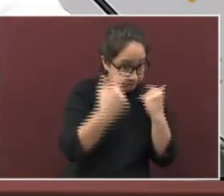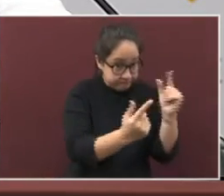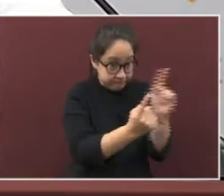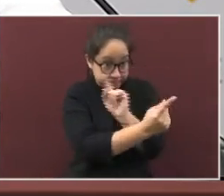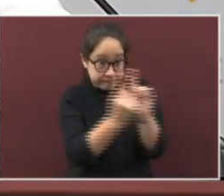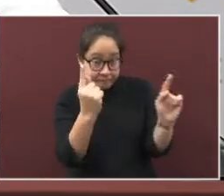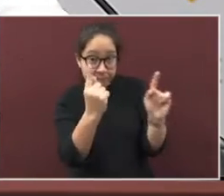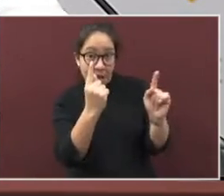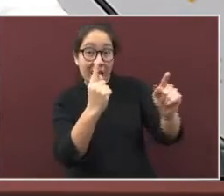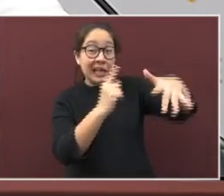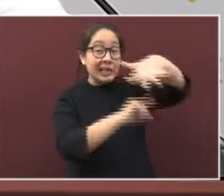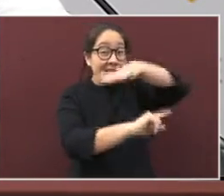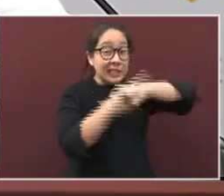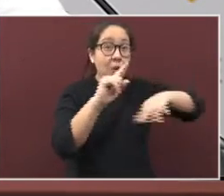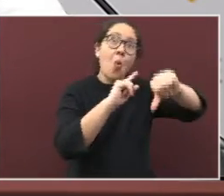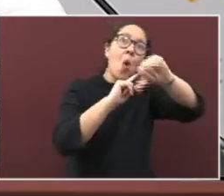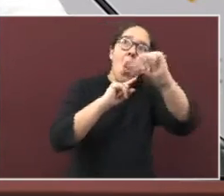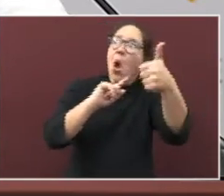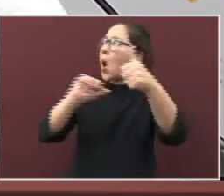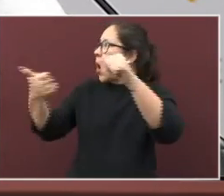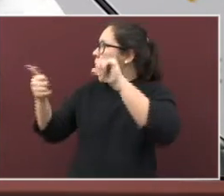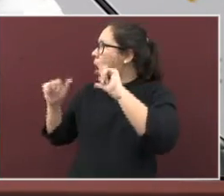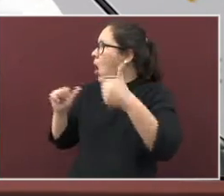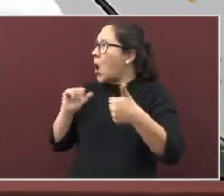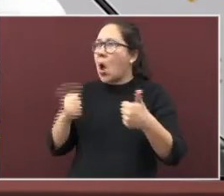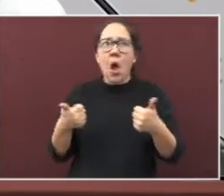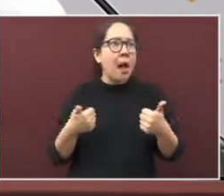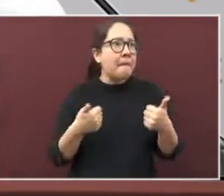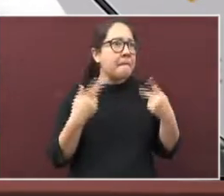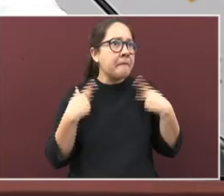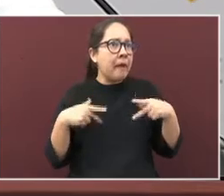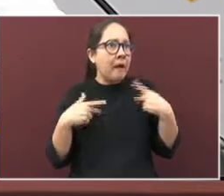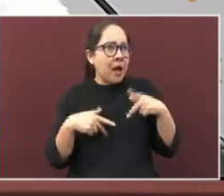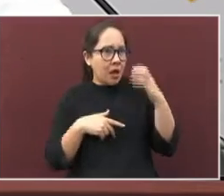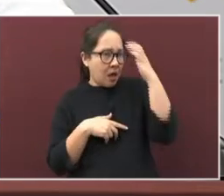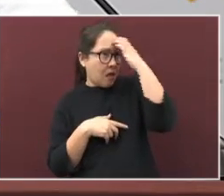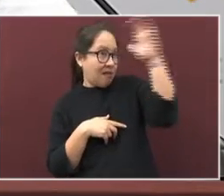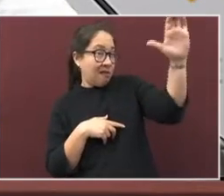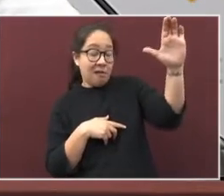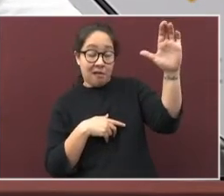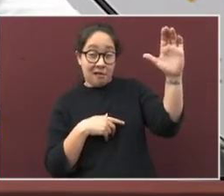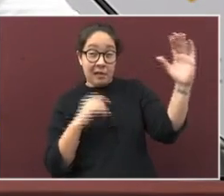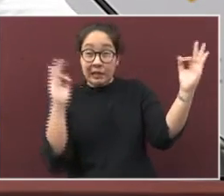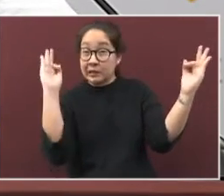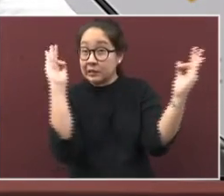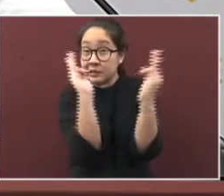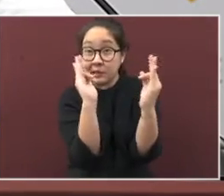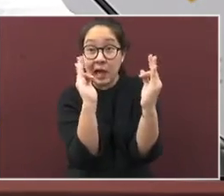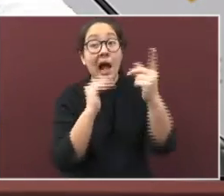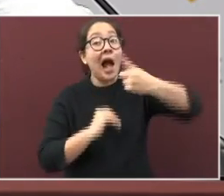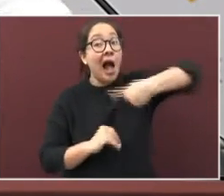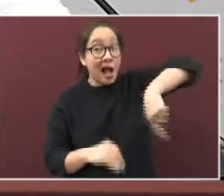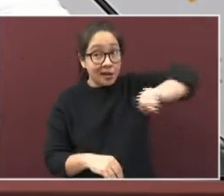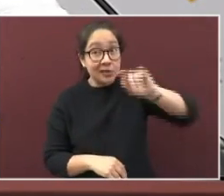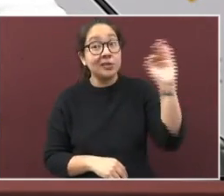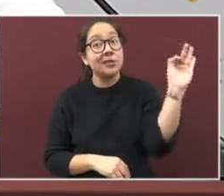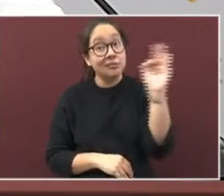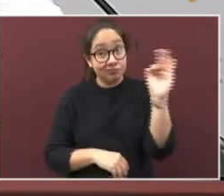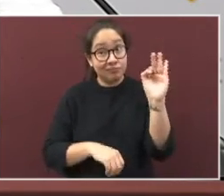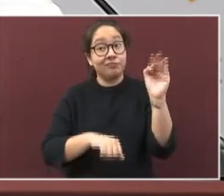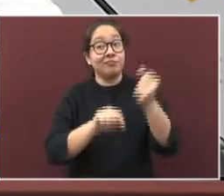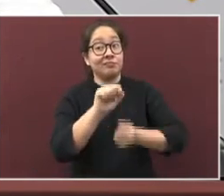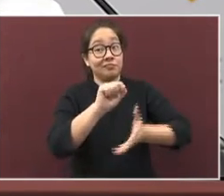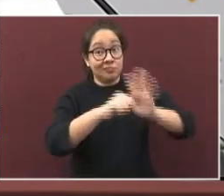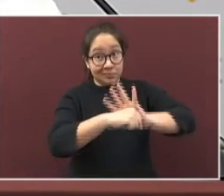de más personas ajenas a su círculo social, que probablemente estén contagiados